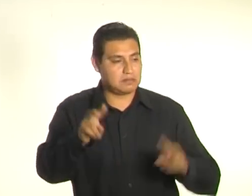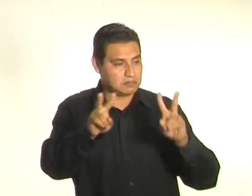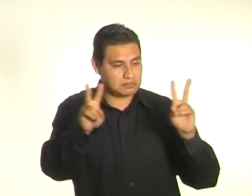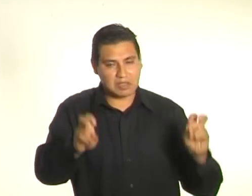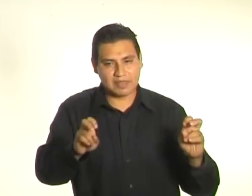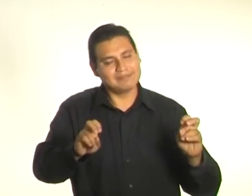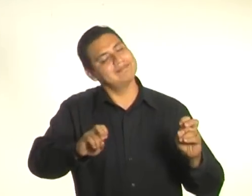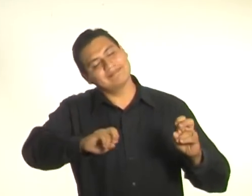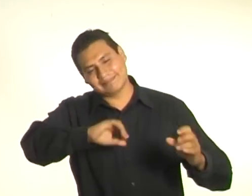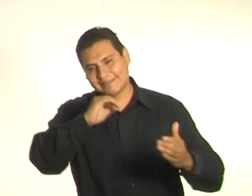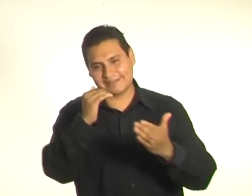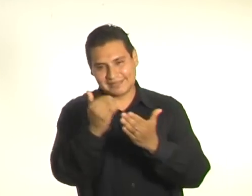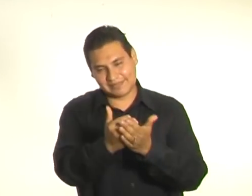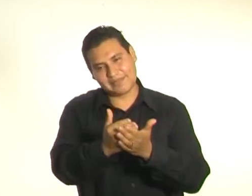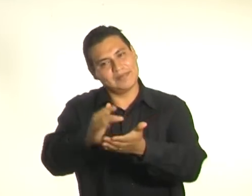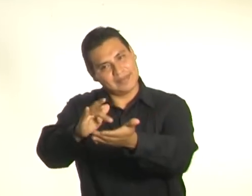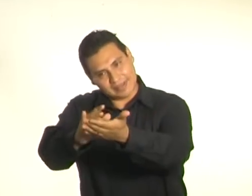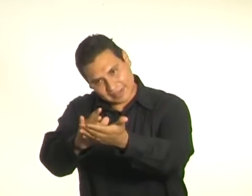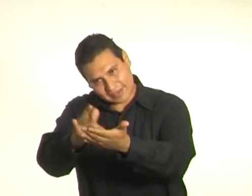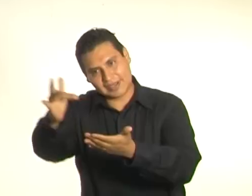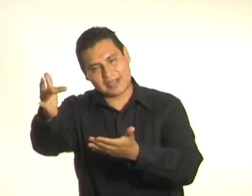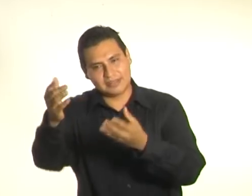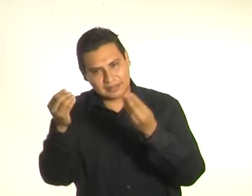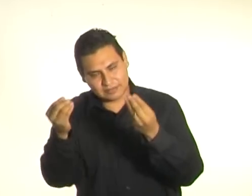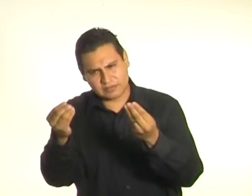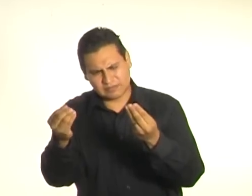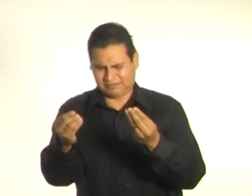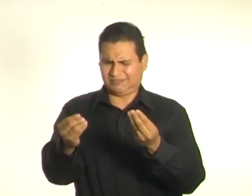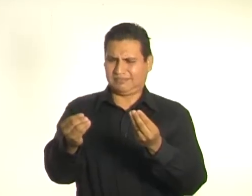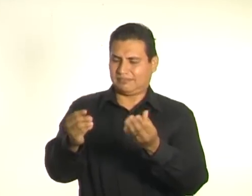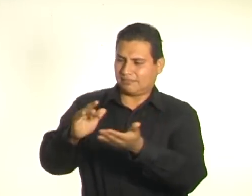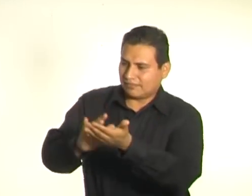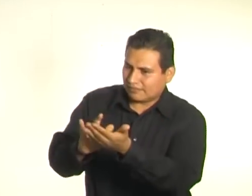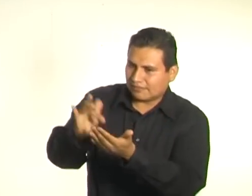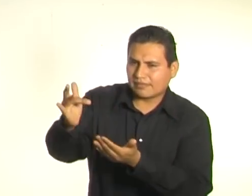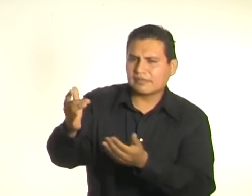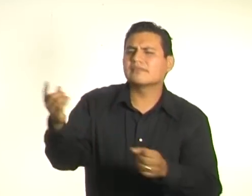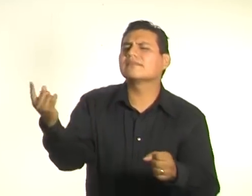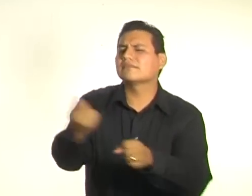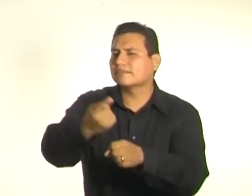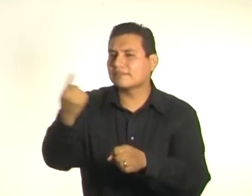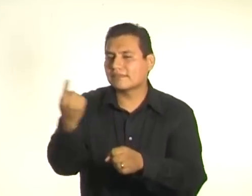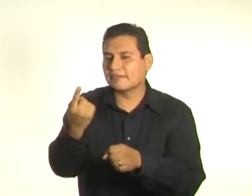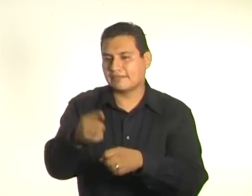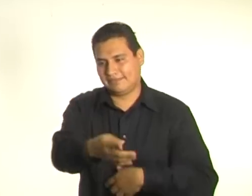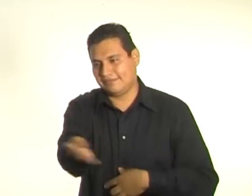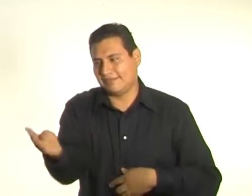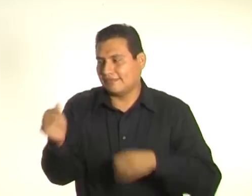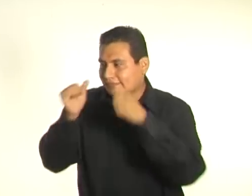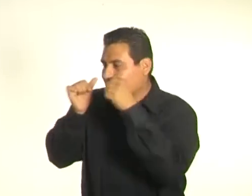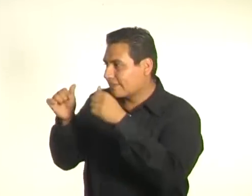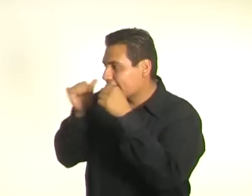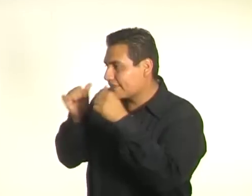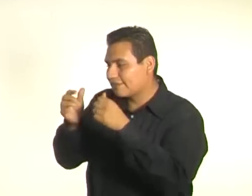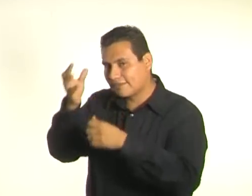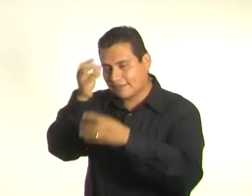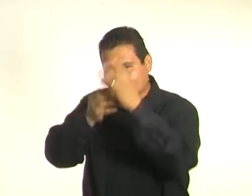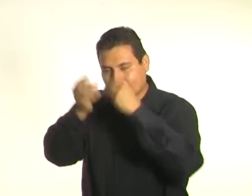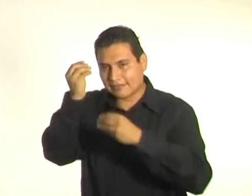Es muy importante darle las gracias a las personas que nos estuvieron atendiendo. Entonces,